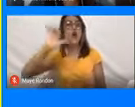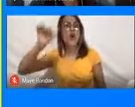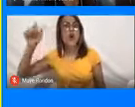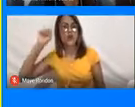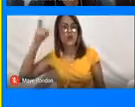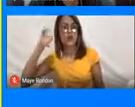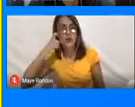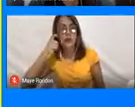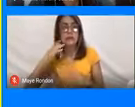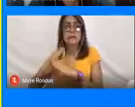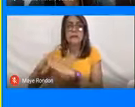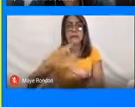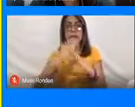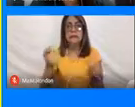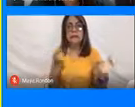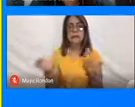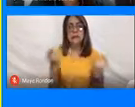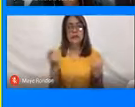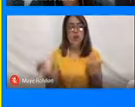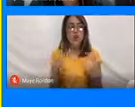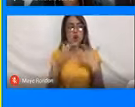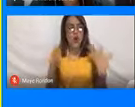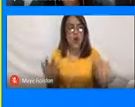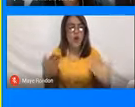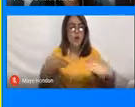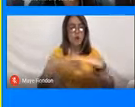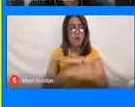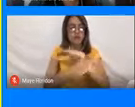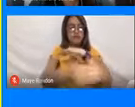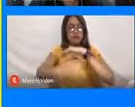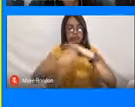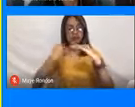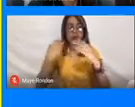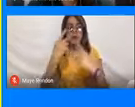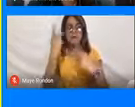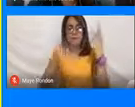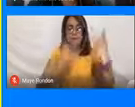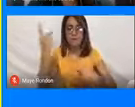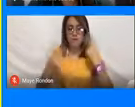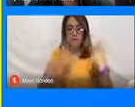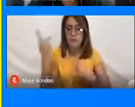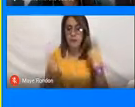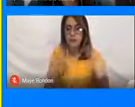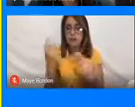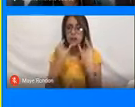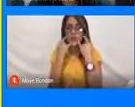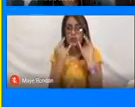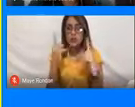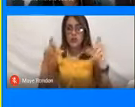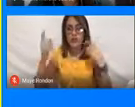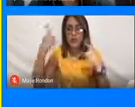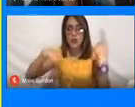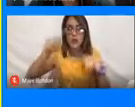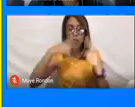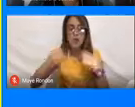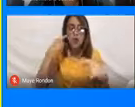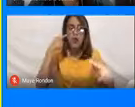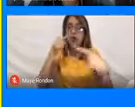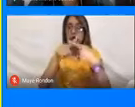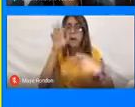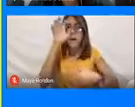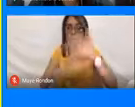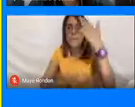limitado el acceso de visitantes a sus atractivos turísticos con el fin de